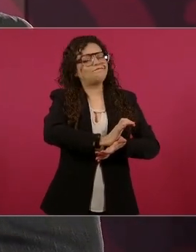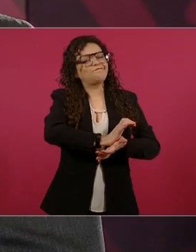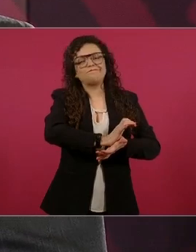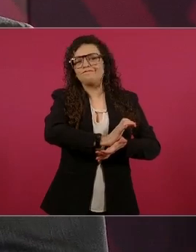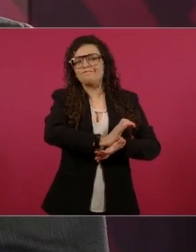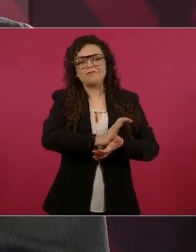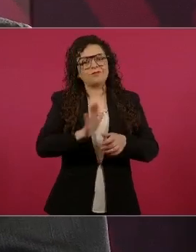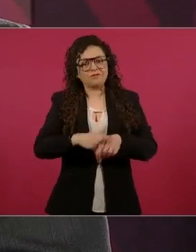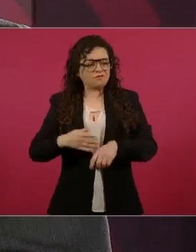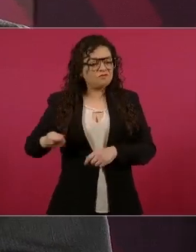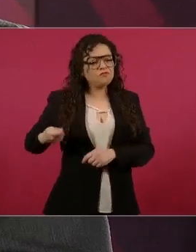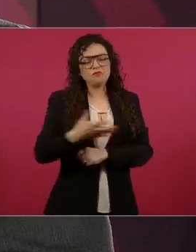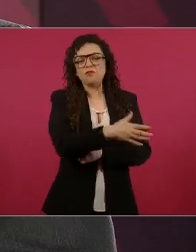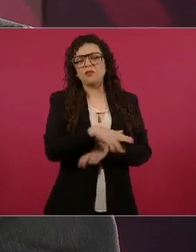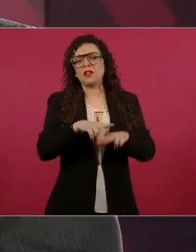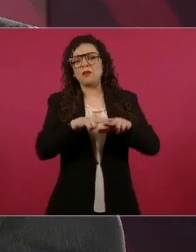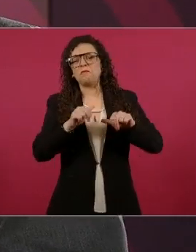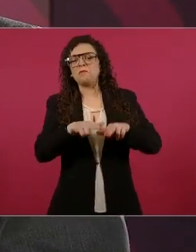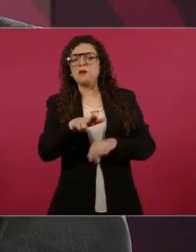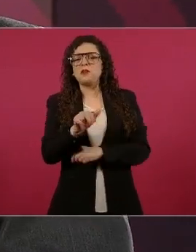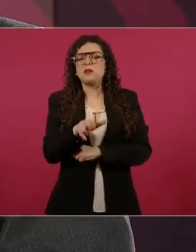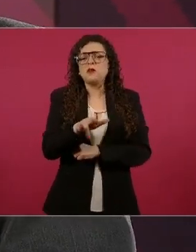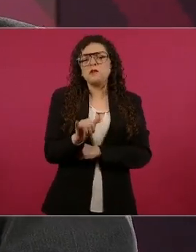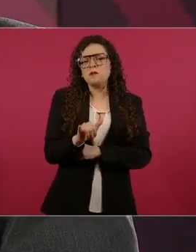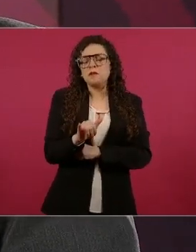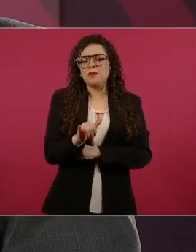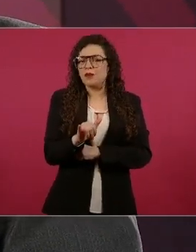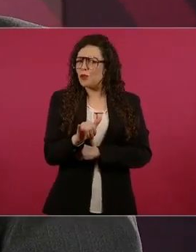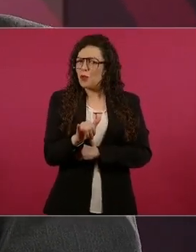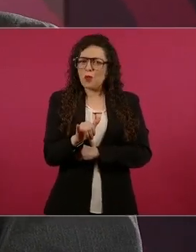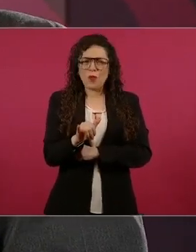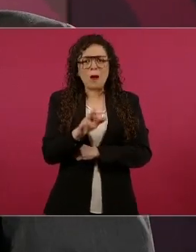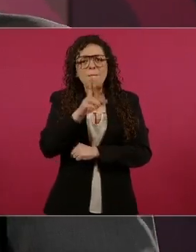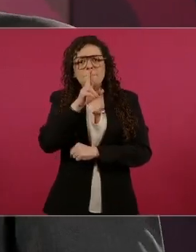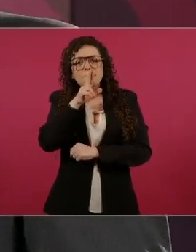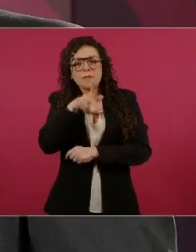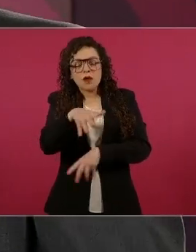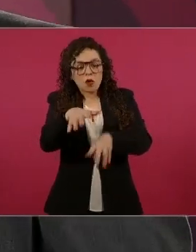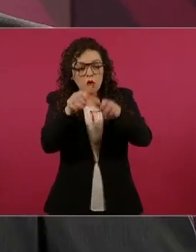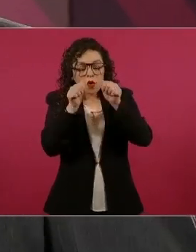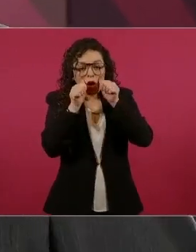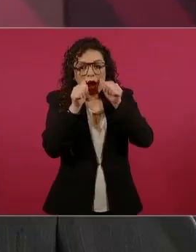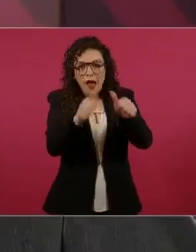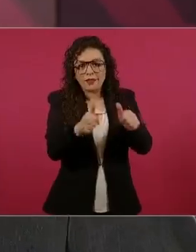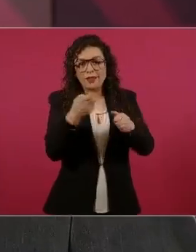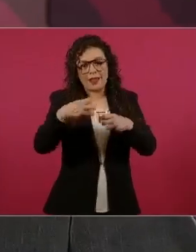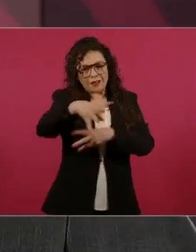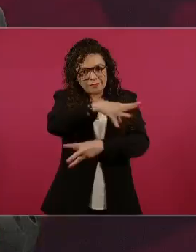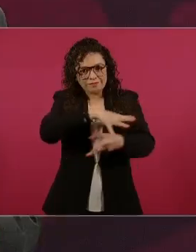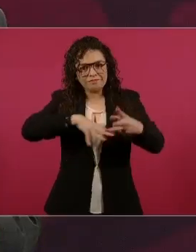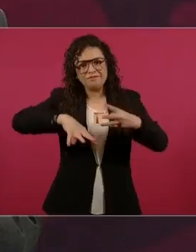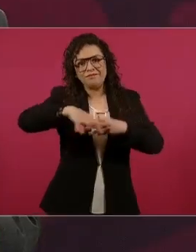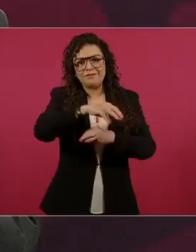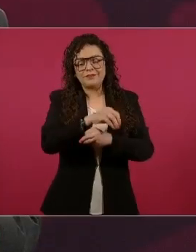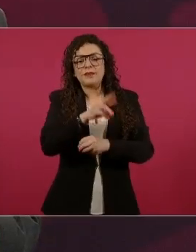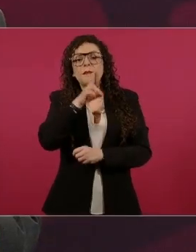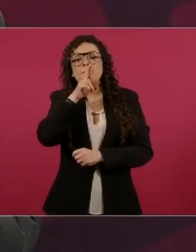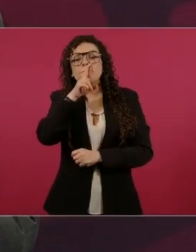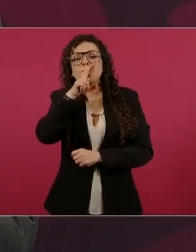sino atenderlos, sino que el joven tenga garantizado el derecho al trabajo,